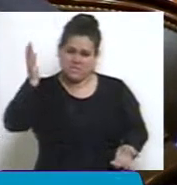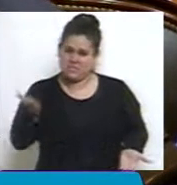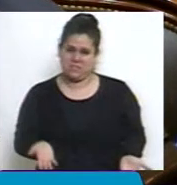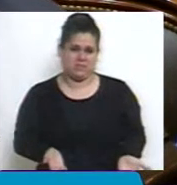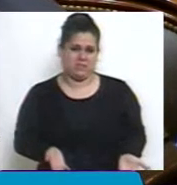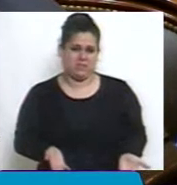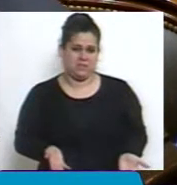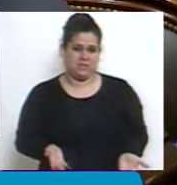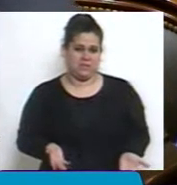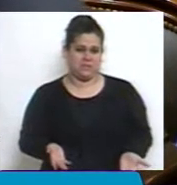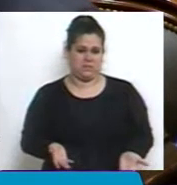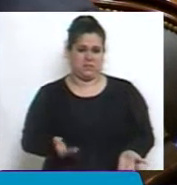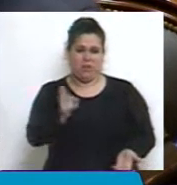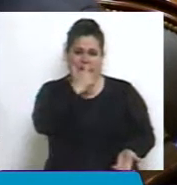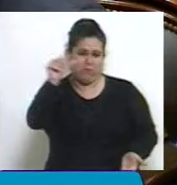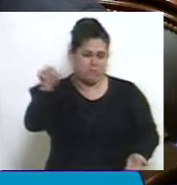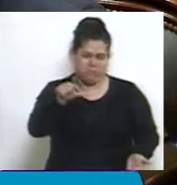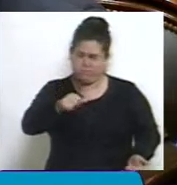déficit.